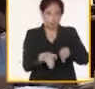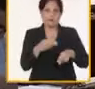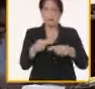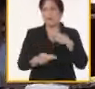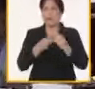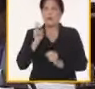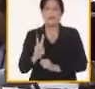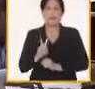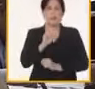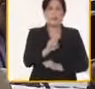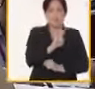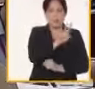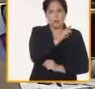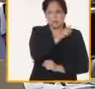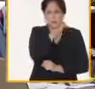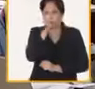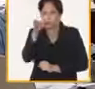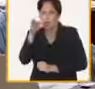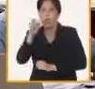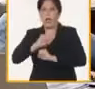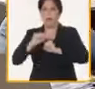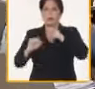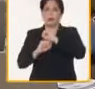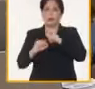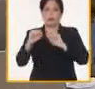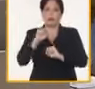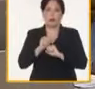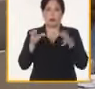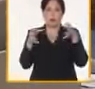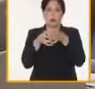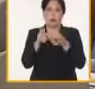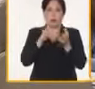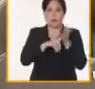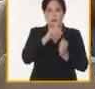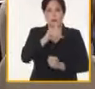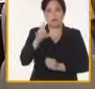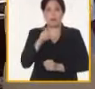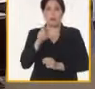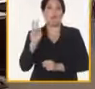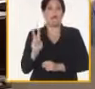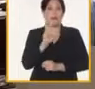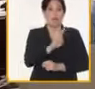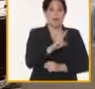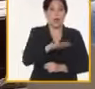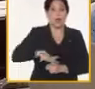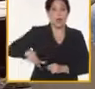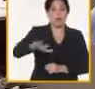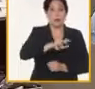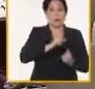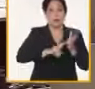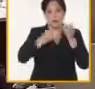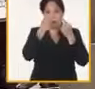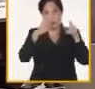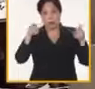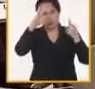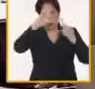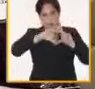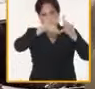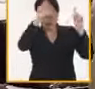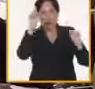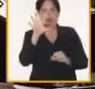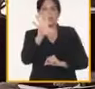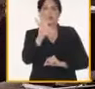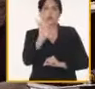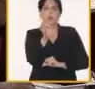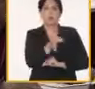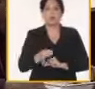una visita especializada de la estructura auxiliar del Comité Central del Partido a todas las provincias y a 50 municipios del país,